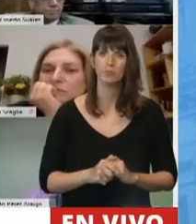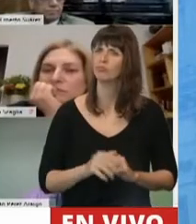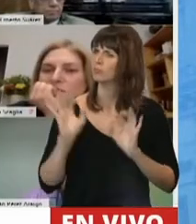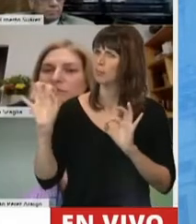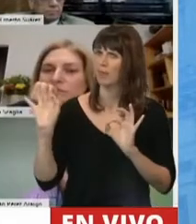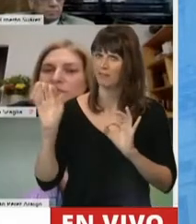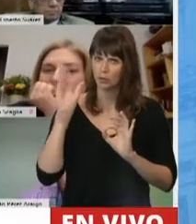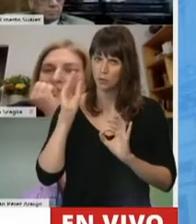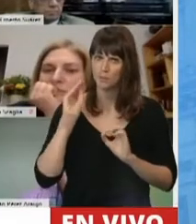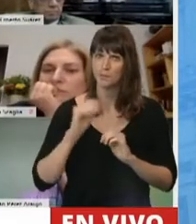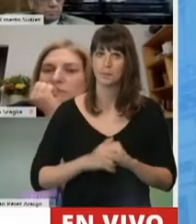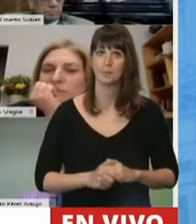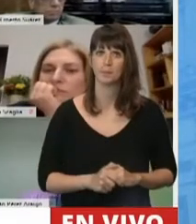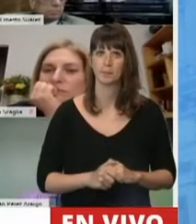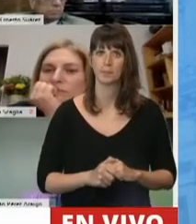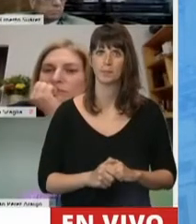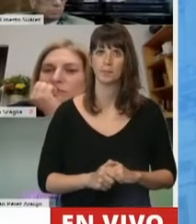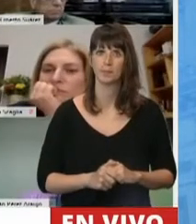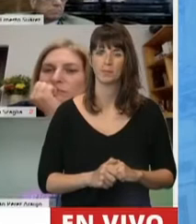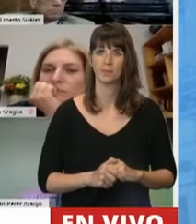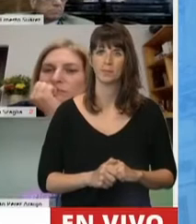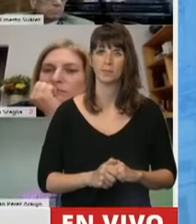Perfectamente. Hola.